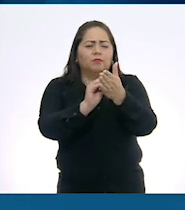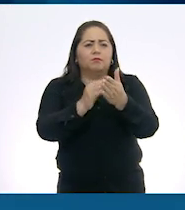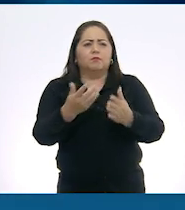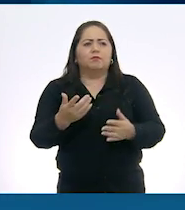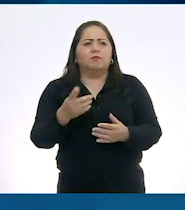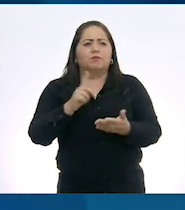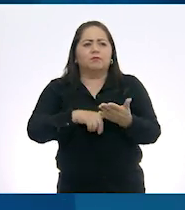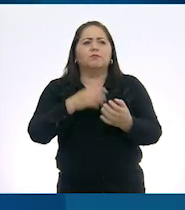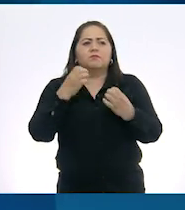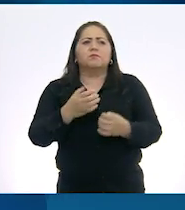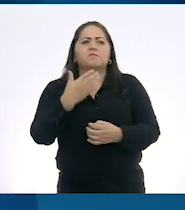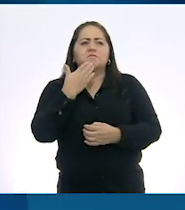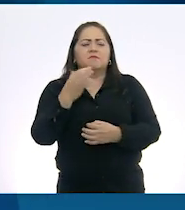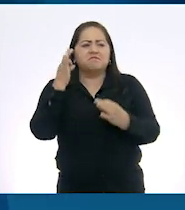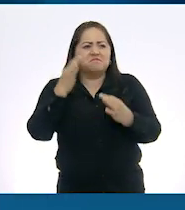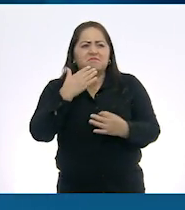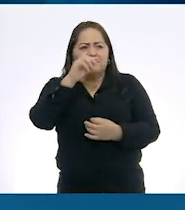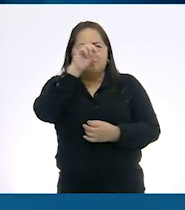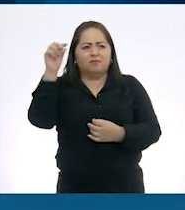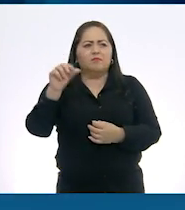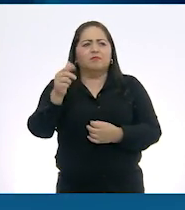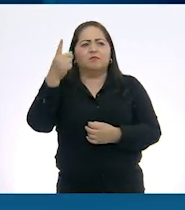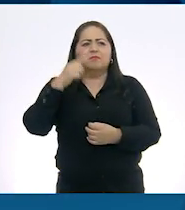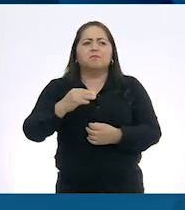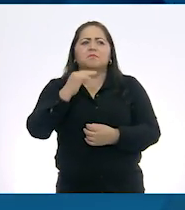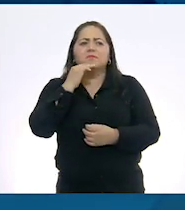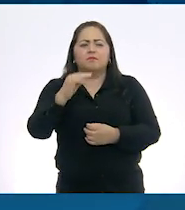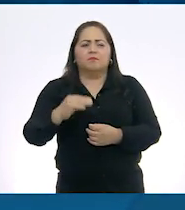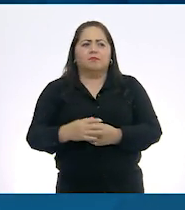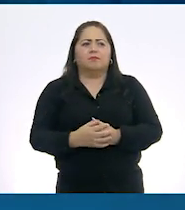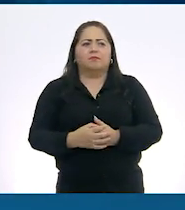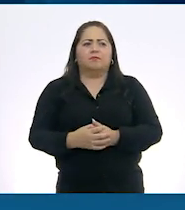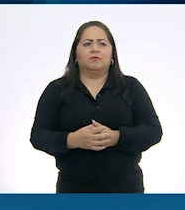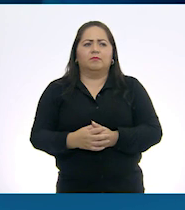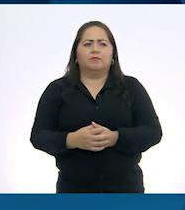está bien hecho. Un mensaje de fallo.